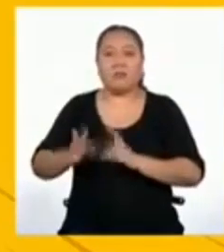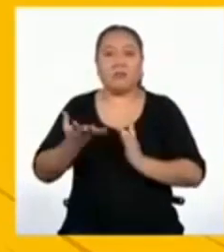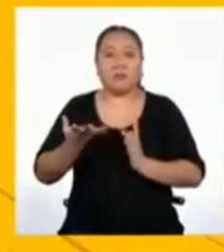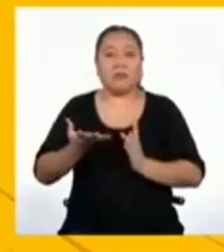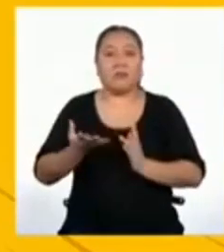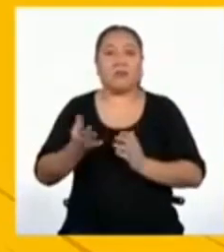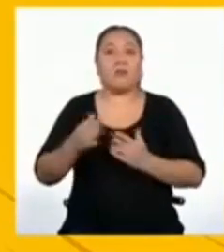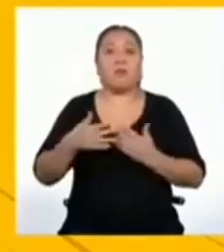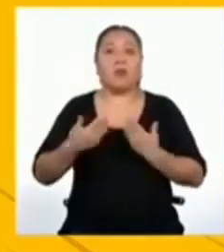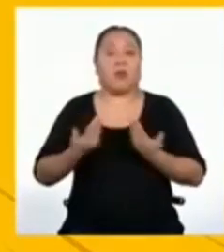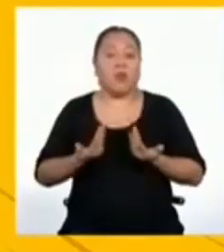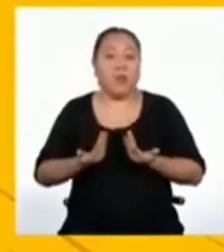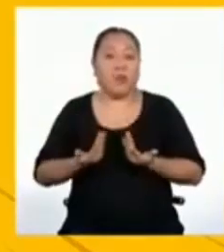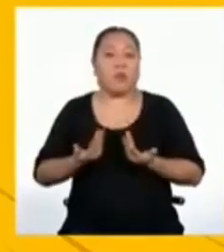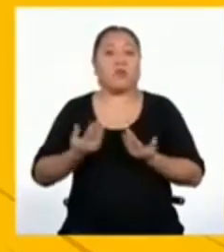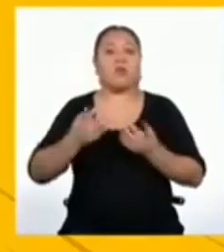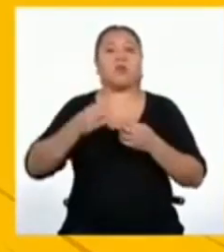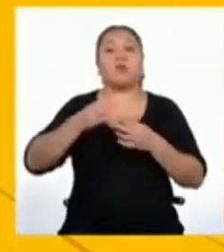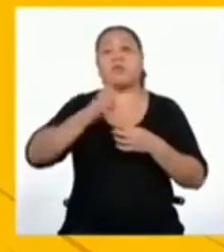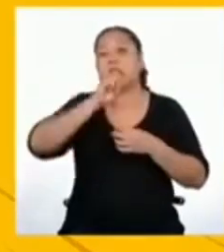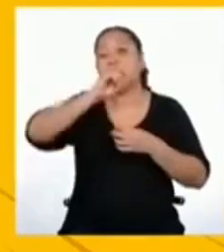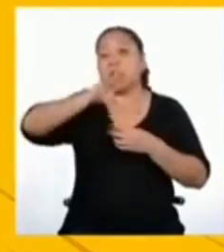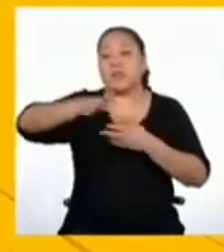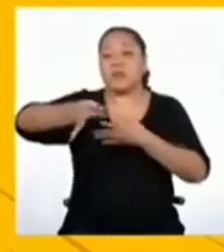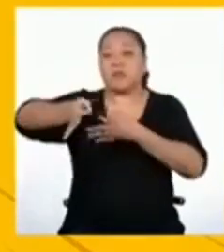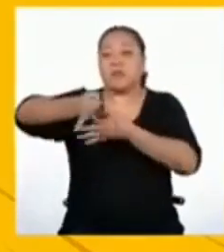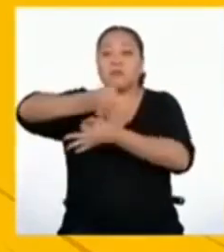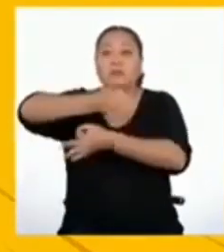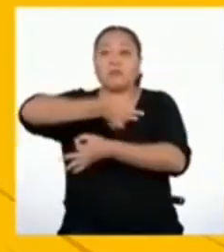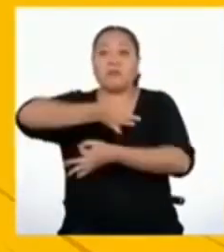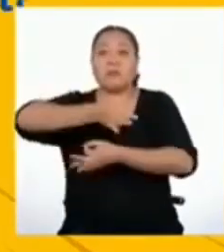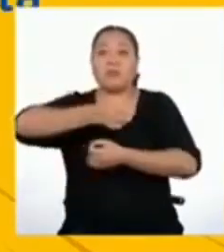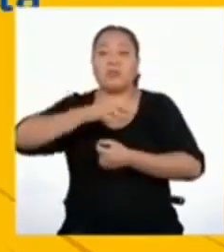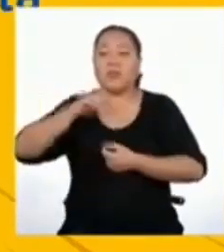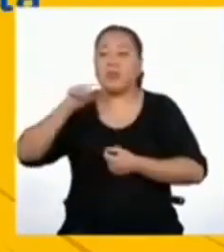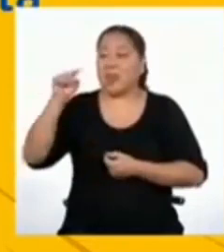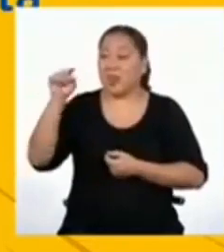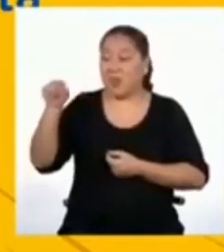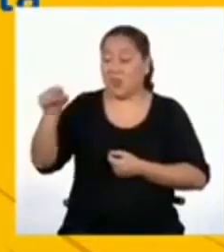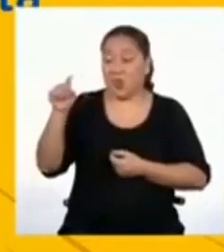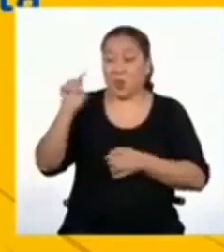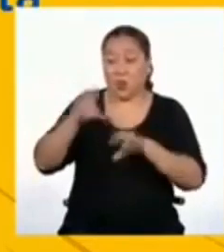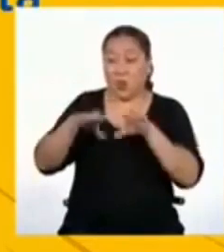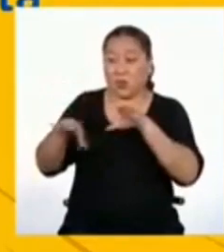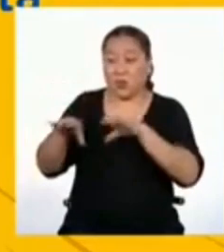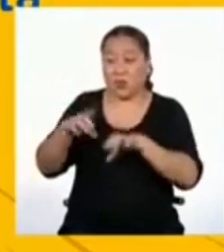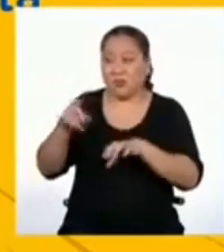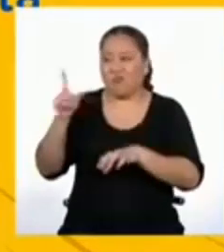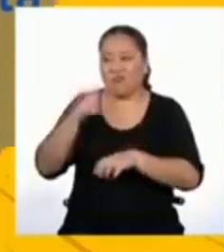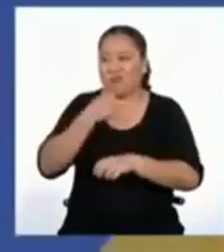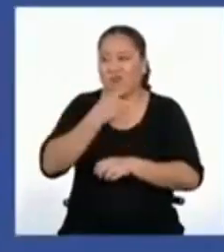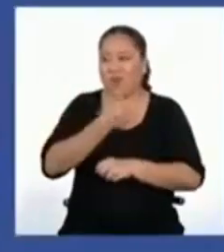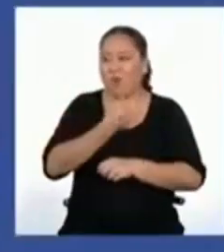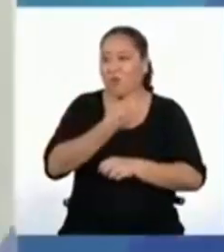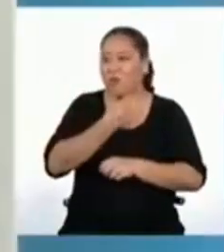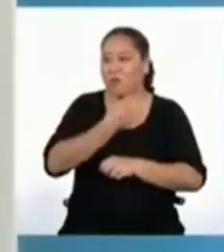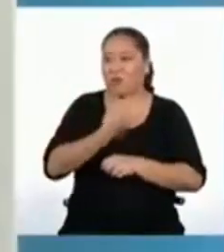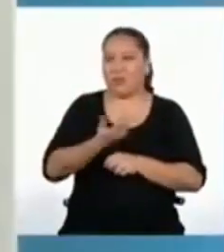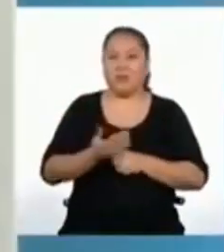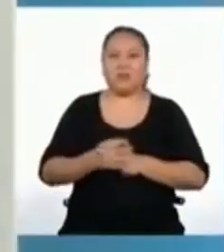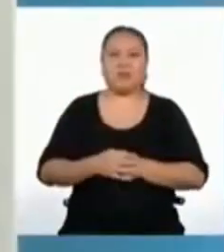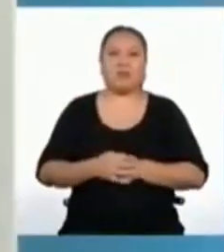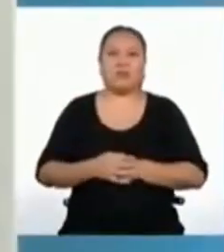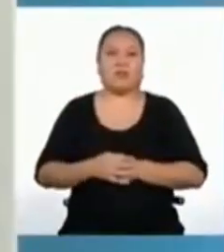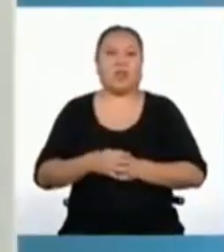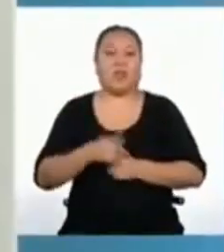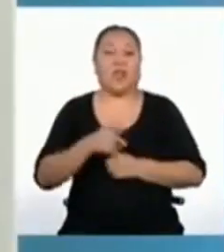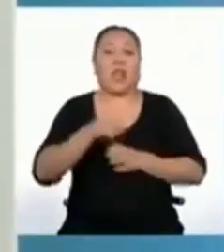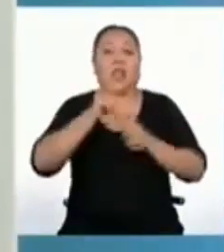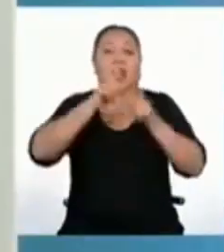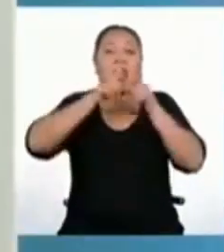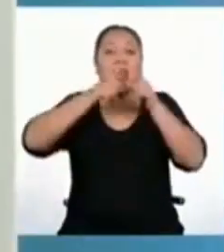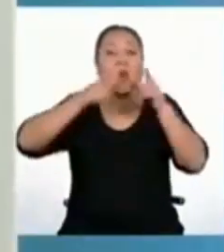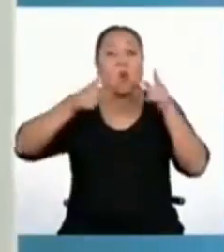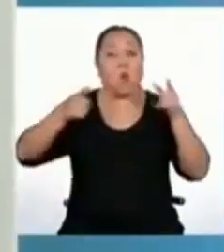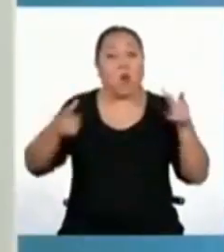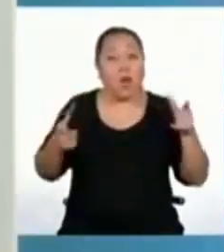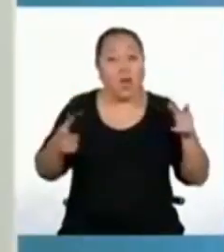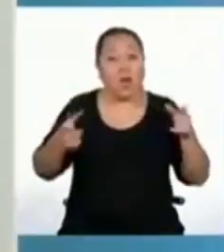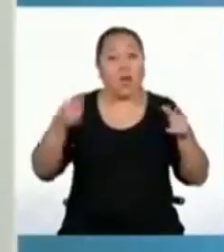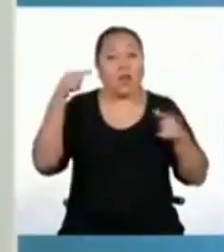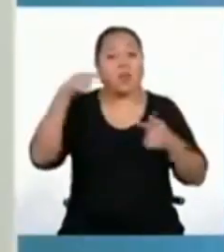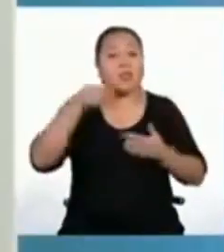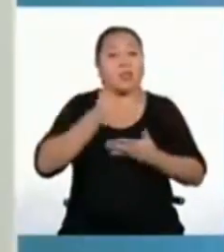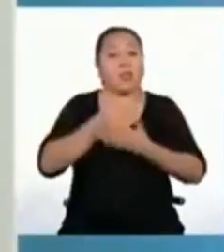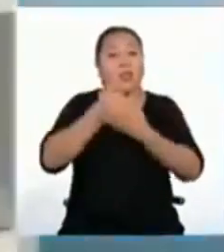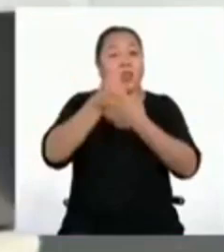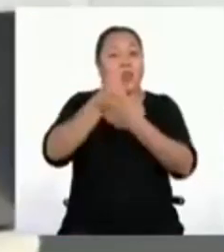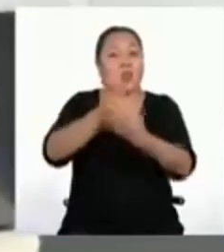estamos en capacidad de decir, eso que has hecho no me gusta. Nuestro lenguaje sirve